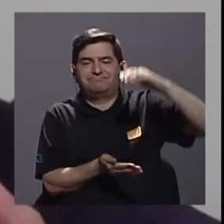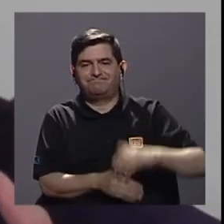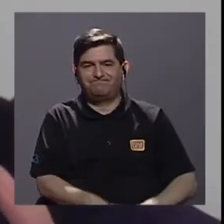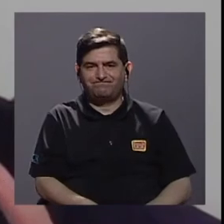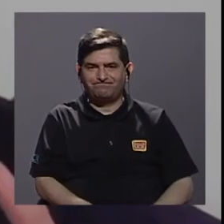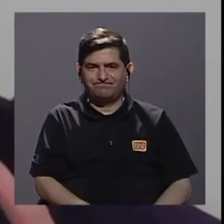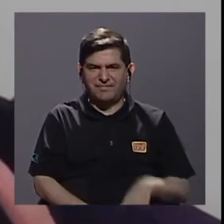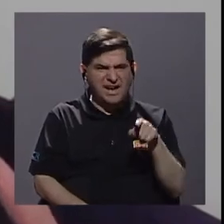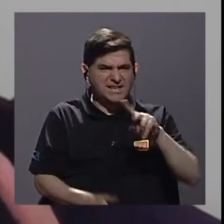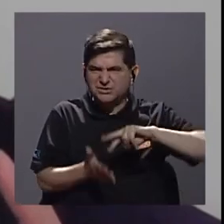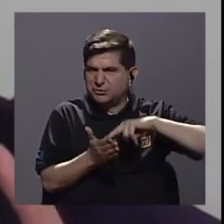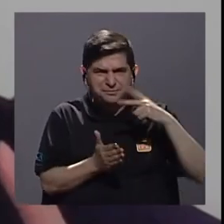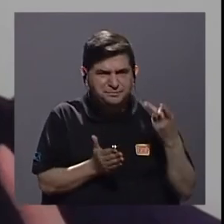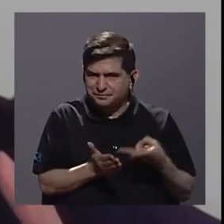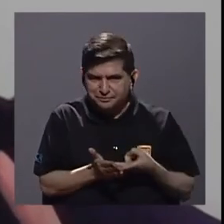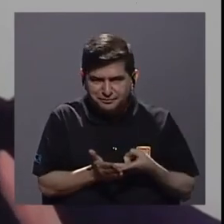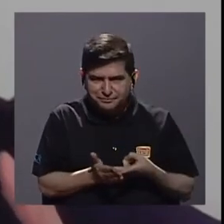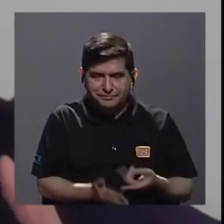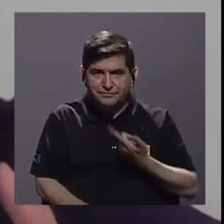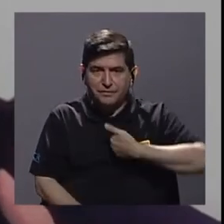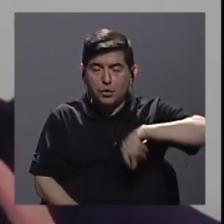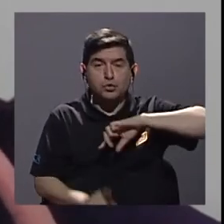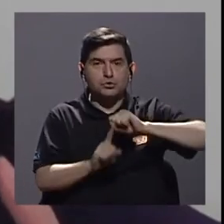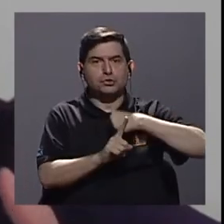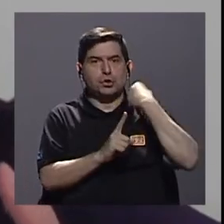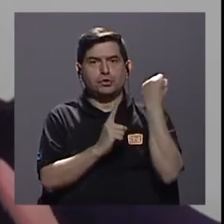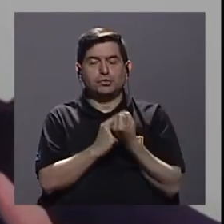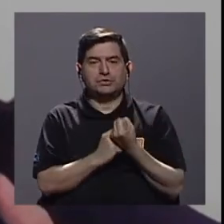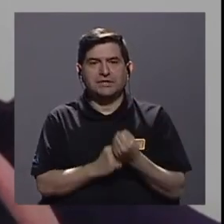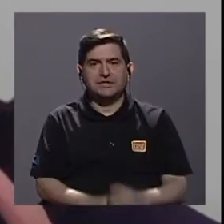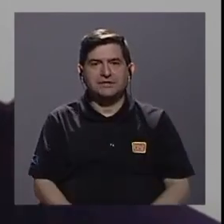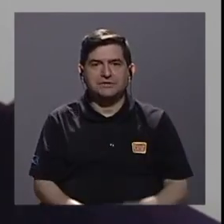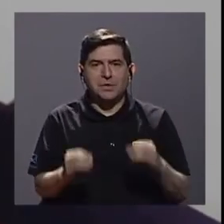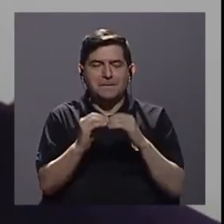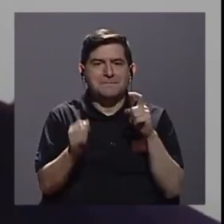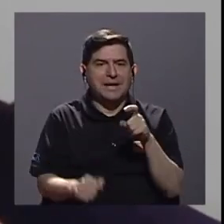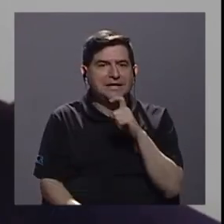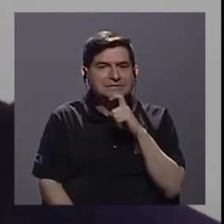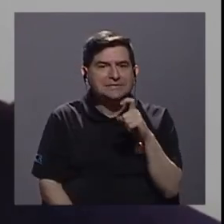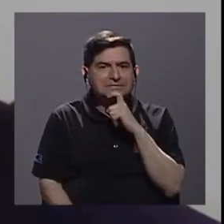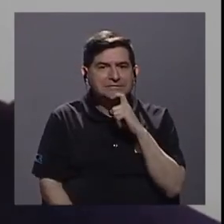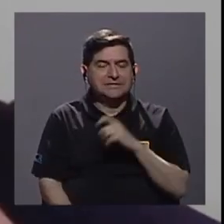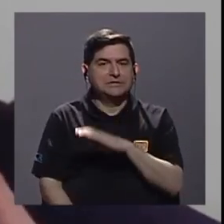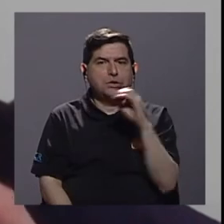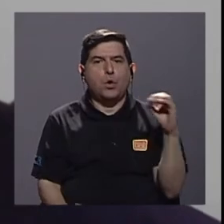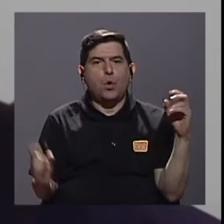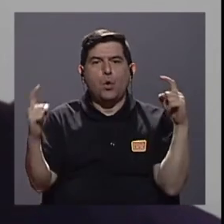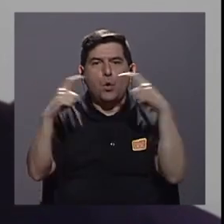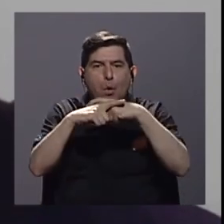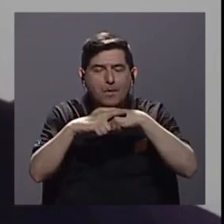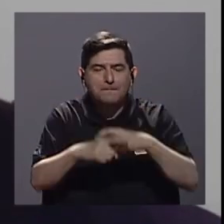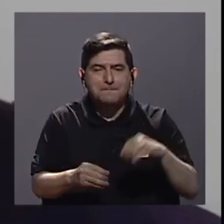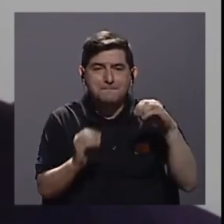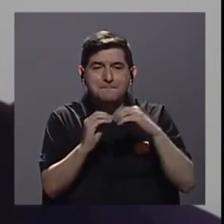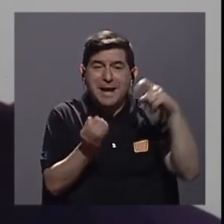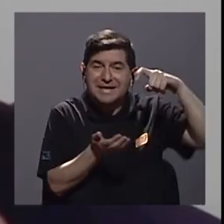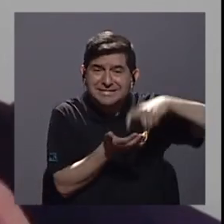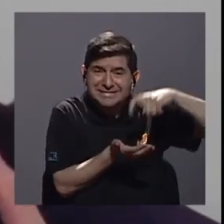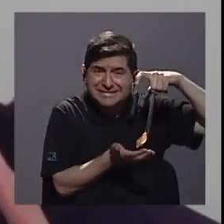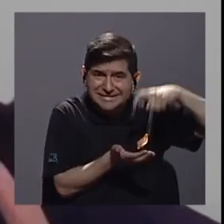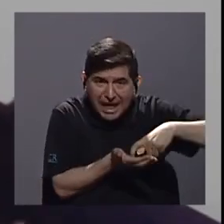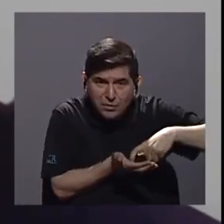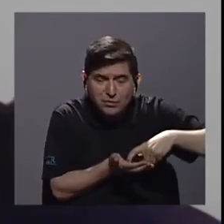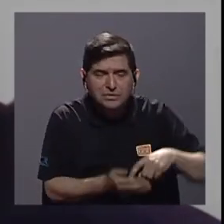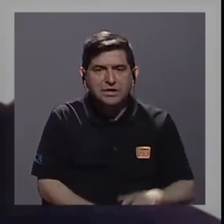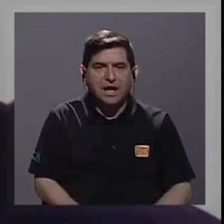que entremos en una situación todavía más complicada, porque entre más endeudamiento tengamos,